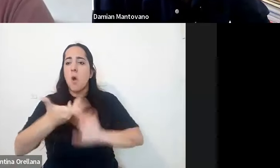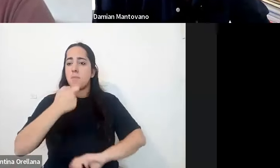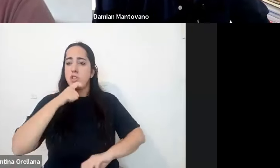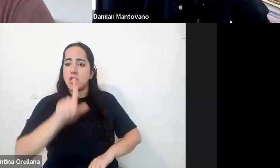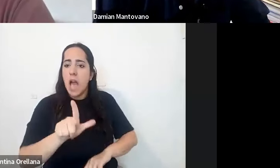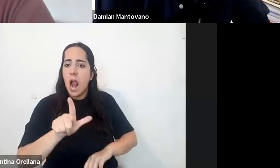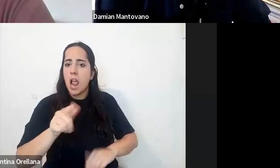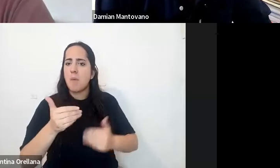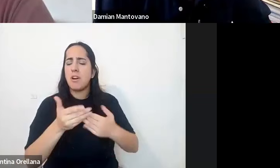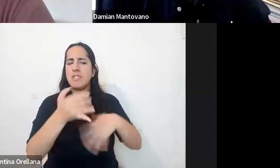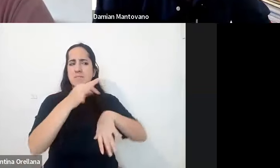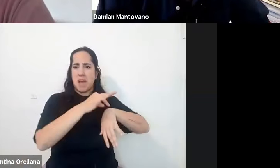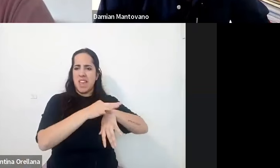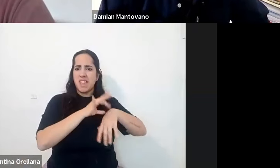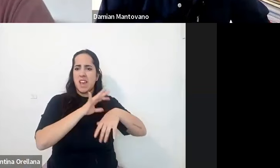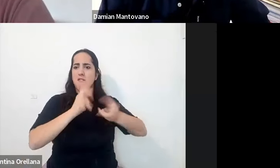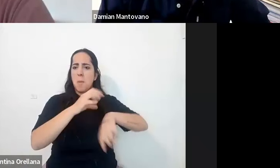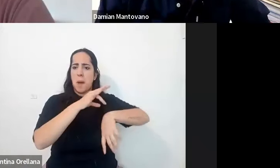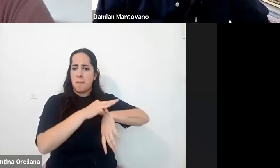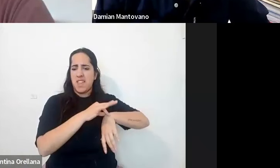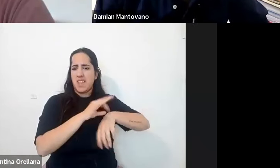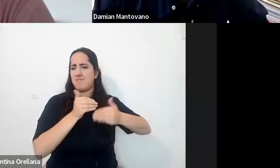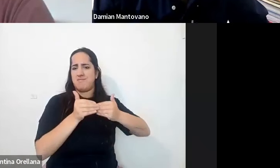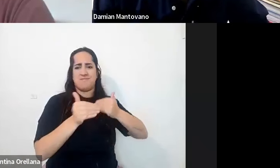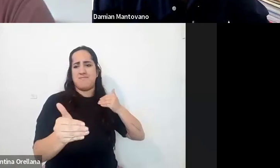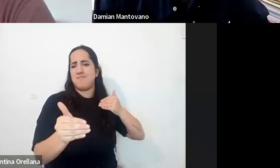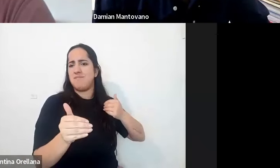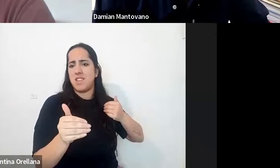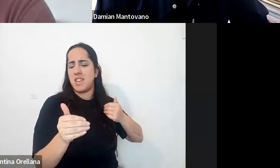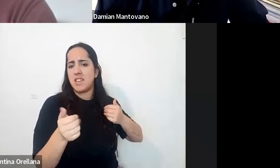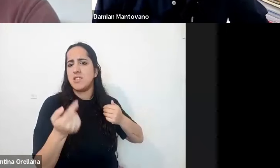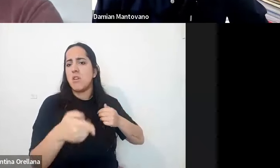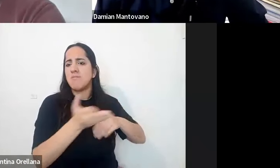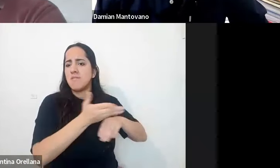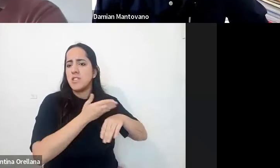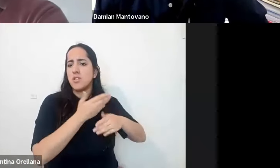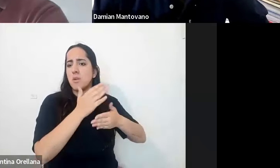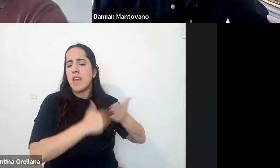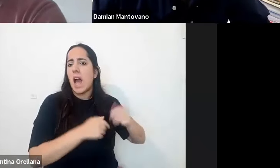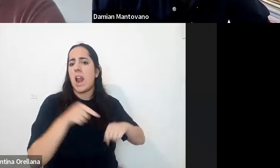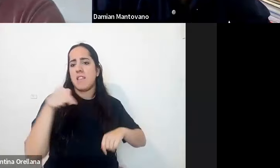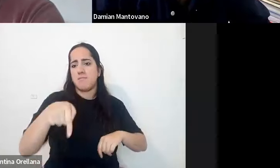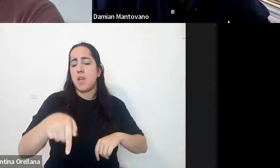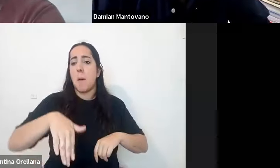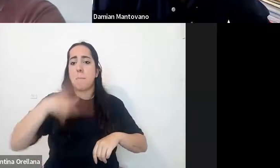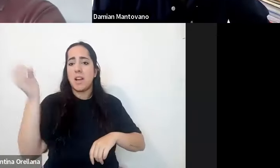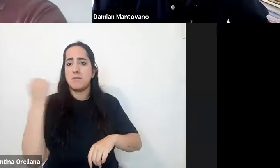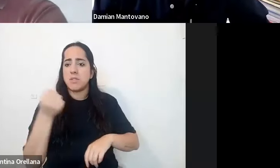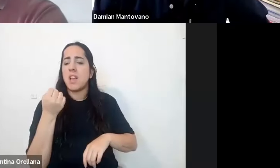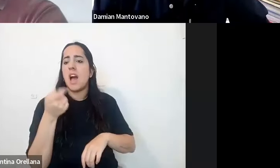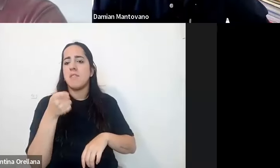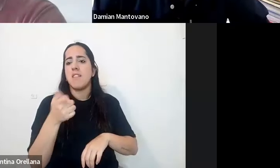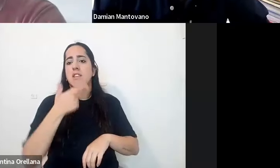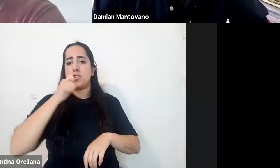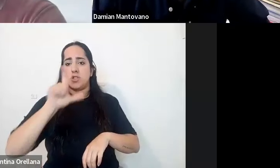vez más de esta mirada que contaba Denise de los modelos médicos o rehabilitatorios donde estaba puesto el déficit en la persona